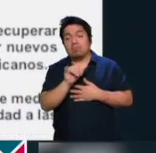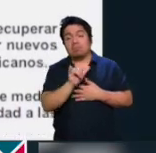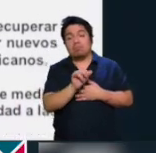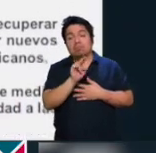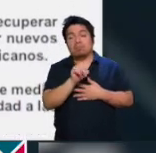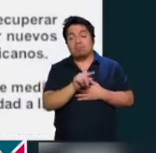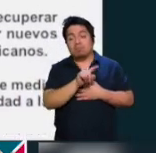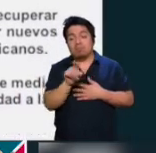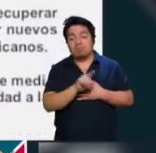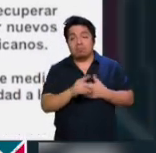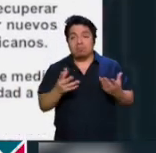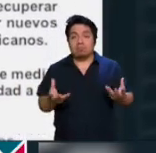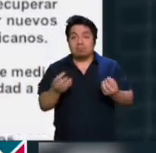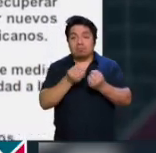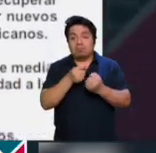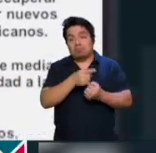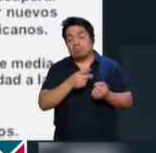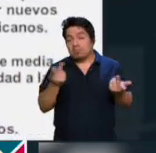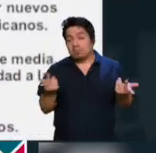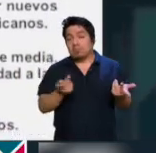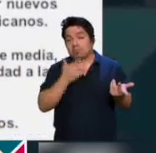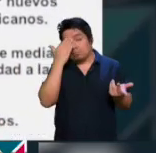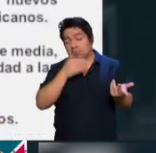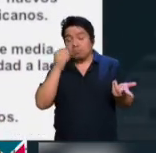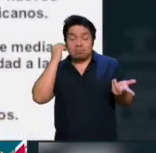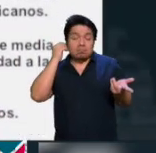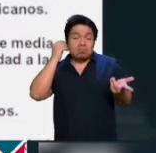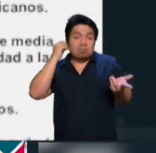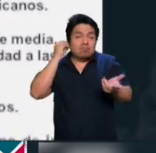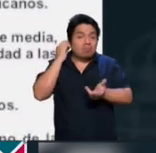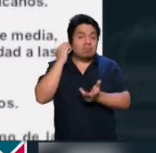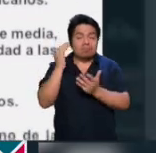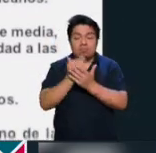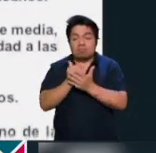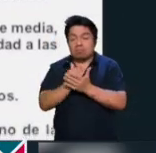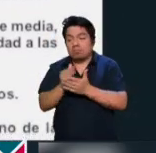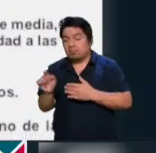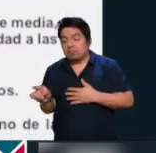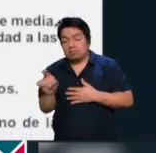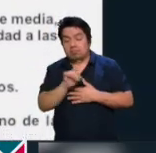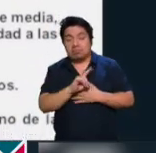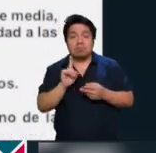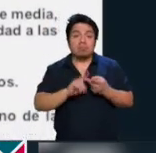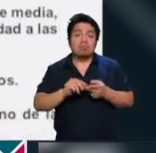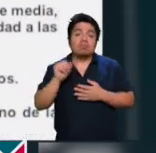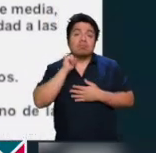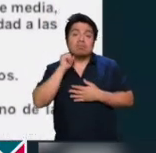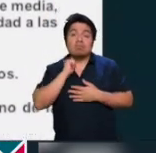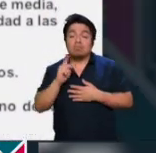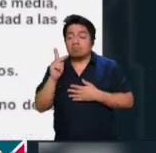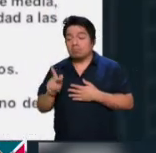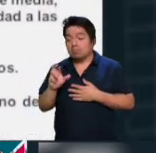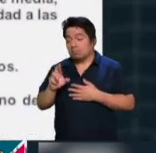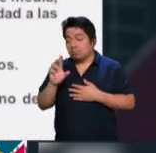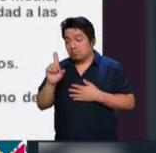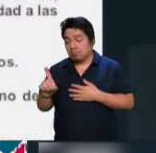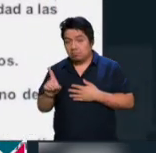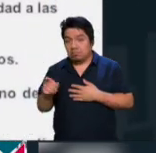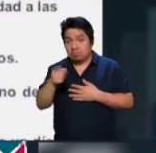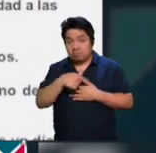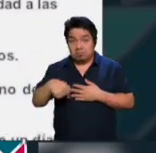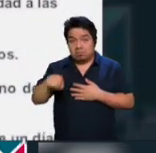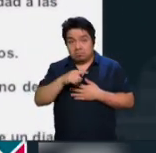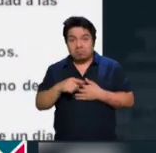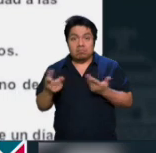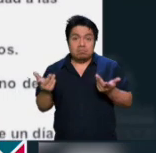de acompañar el dictamen de la reforma judicial y al cambio a la bancada de Morena de una y un senador electos por el PRD. En este sentido, las y